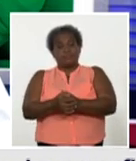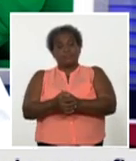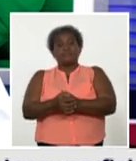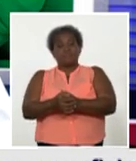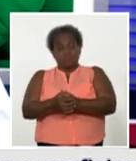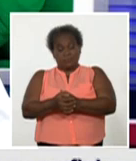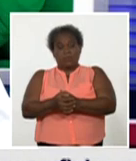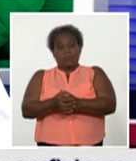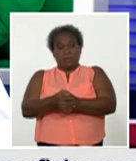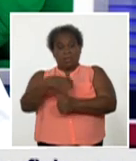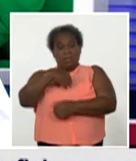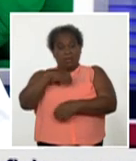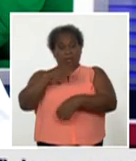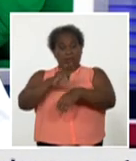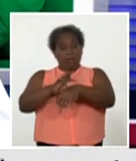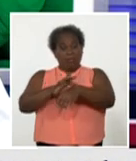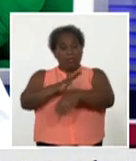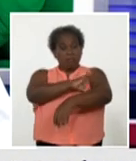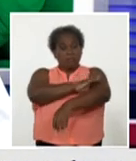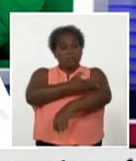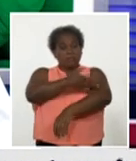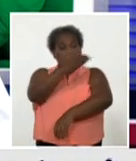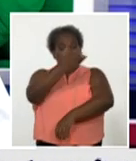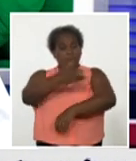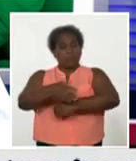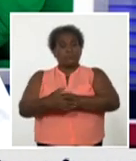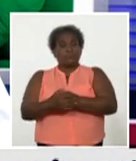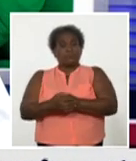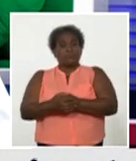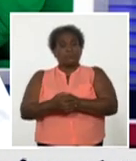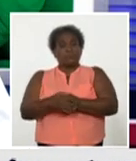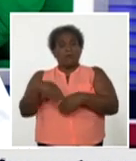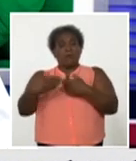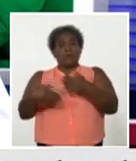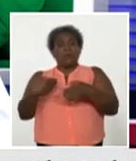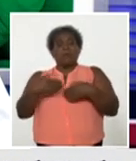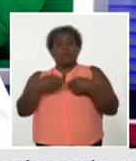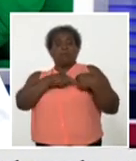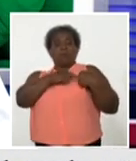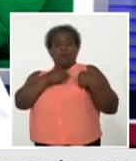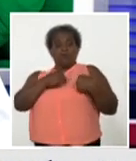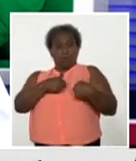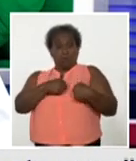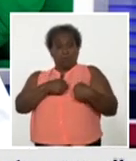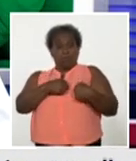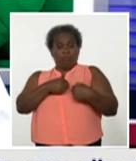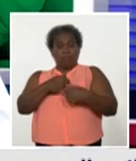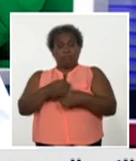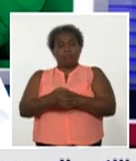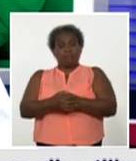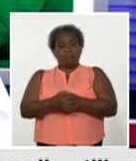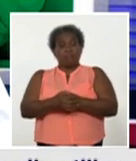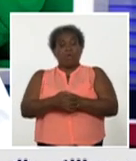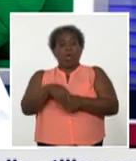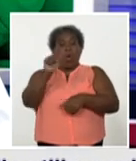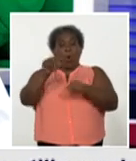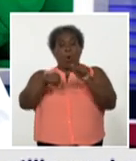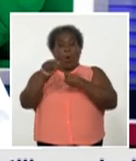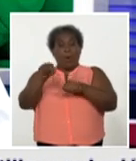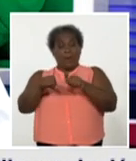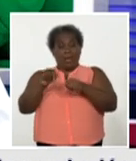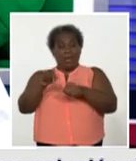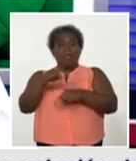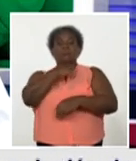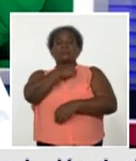antecedentes de hipertensión arterial, cardiopatía isquémica, y estaba operada un tumor de tiroides